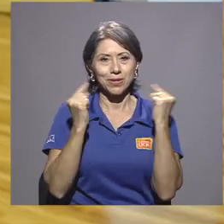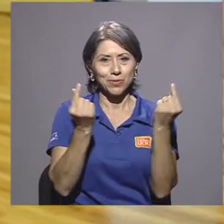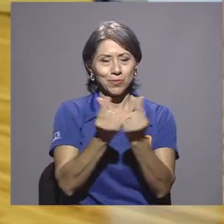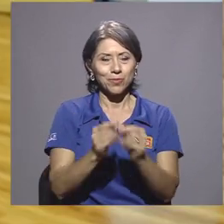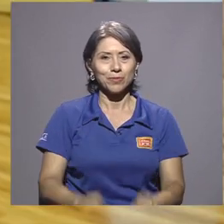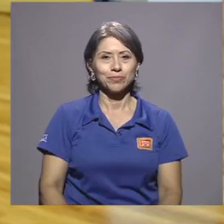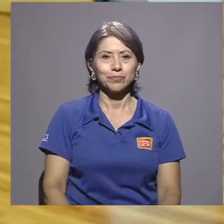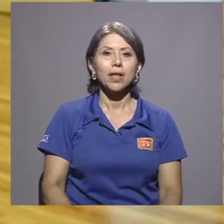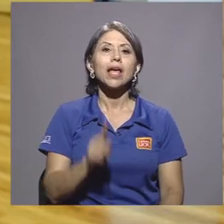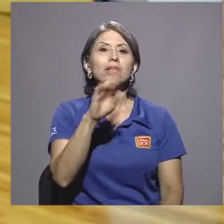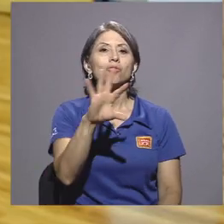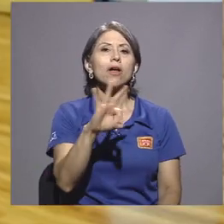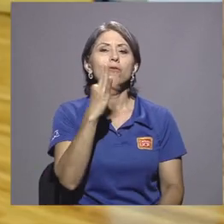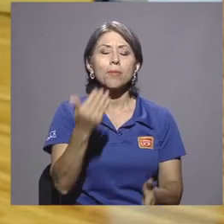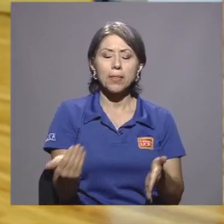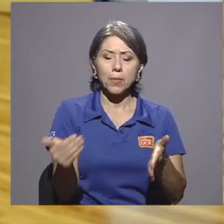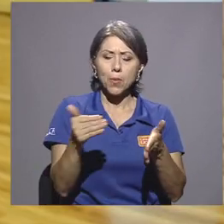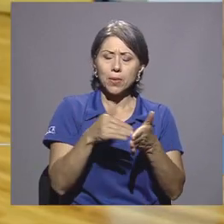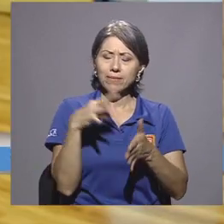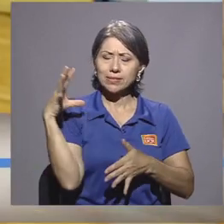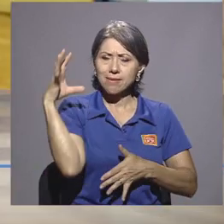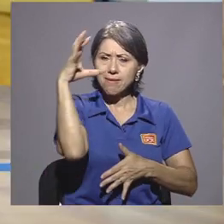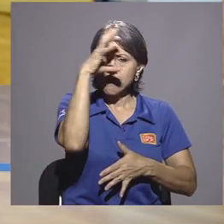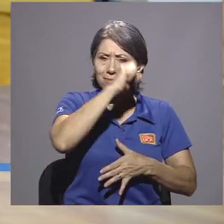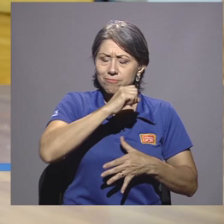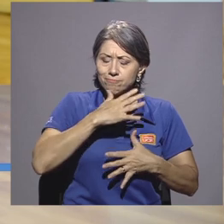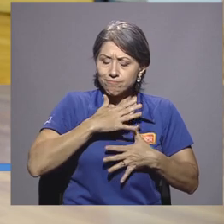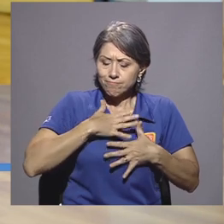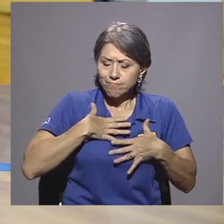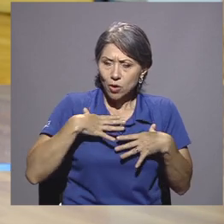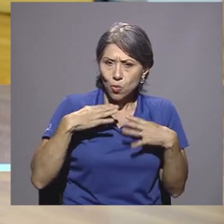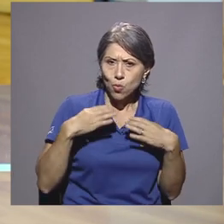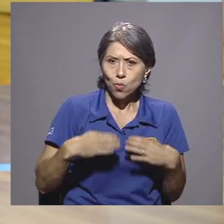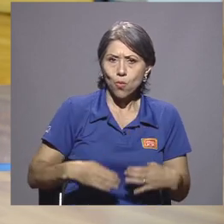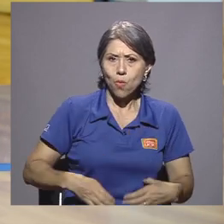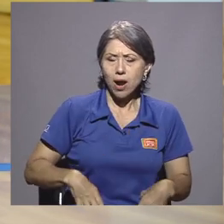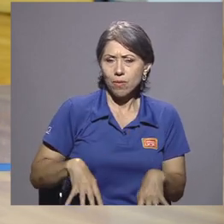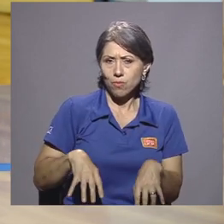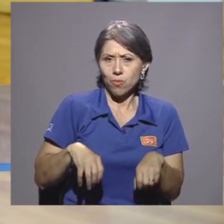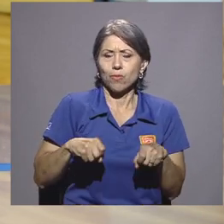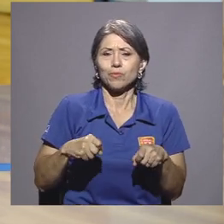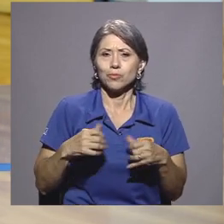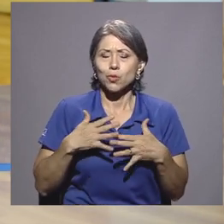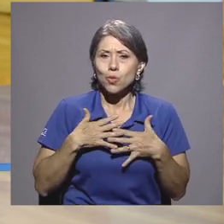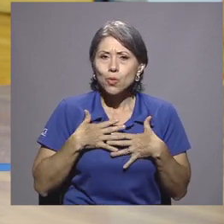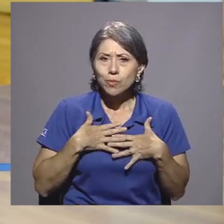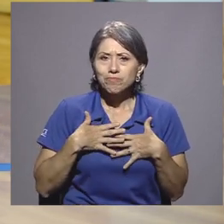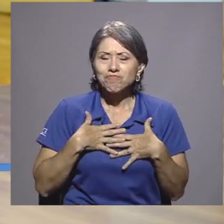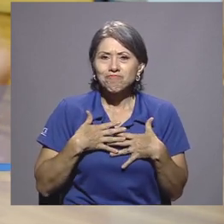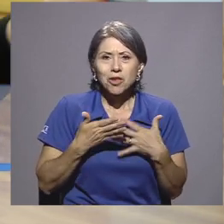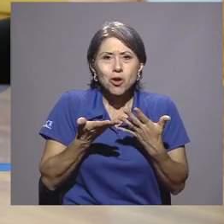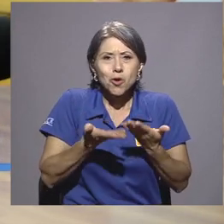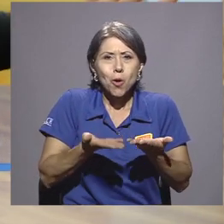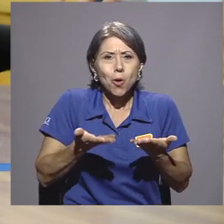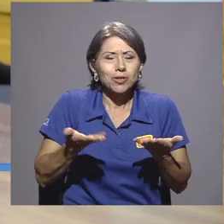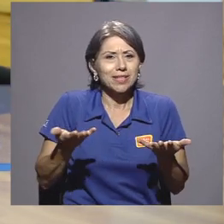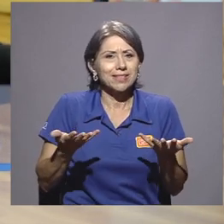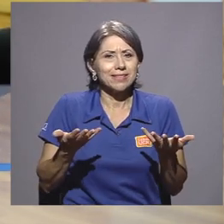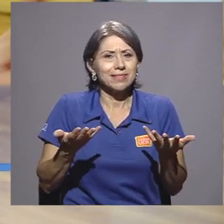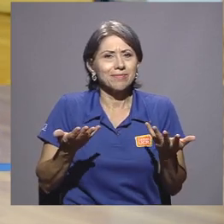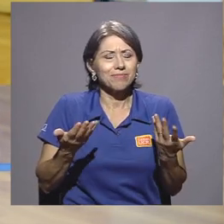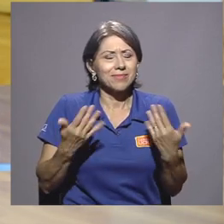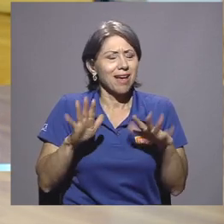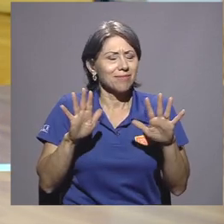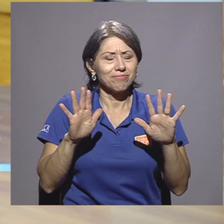forma de recuperar cuerpo también, de dejar las cosas por